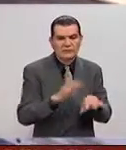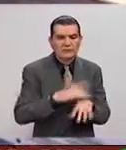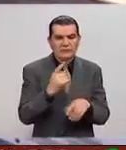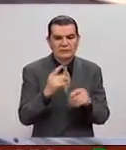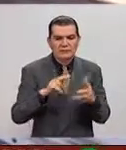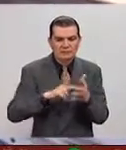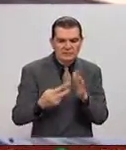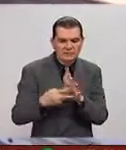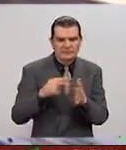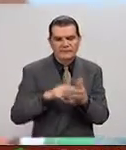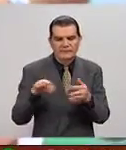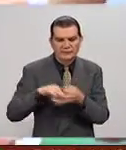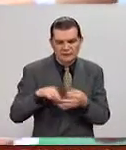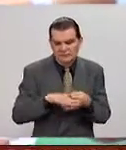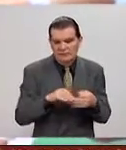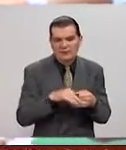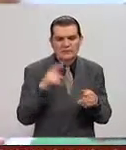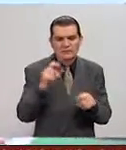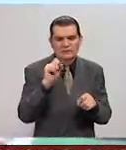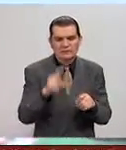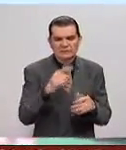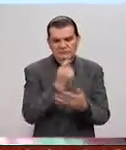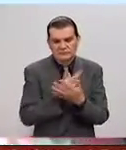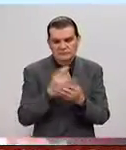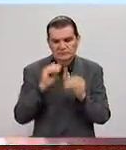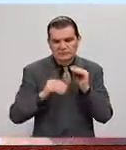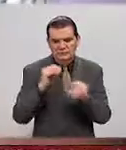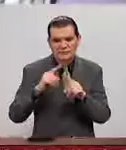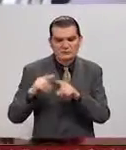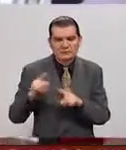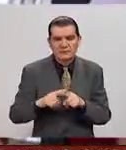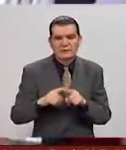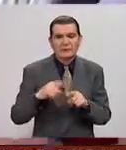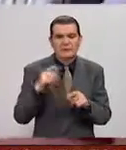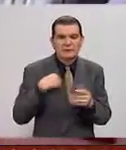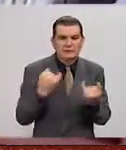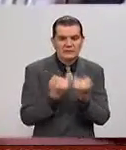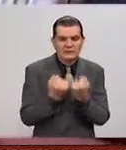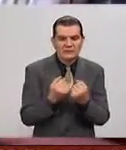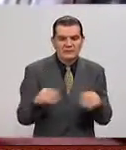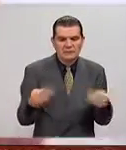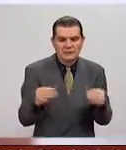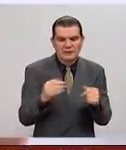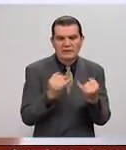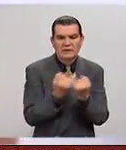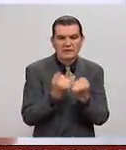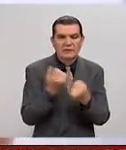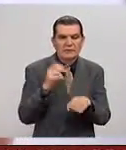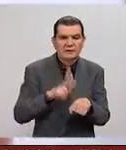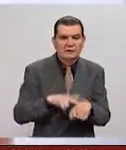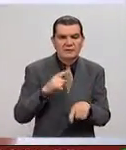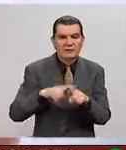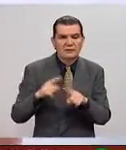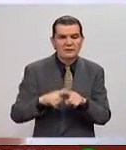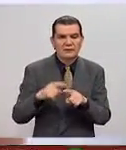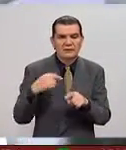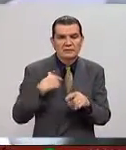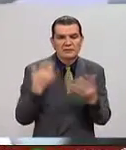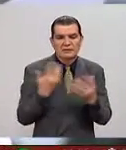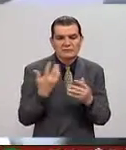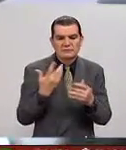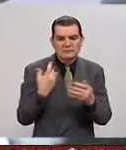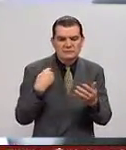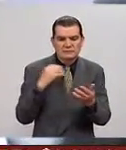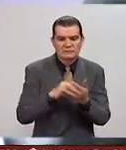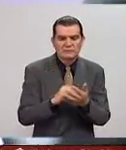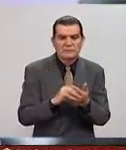ingenieros, muy frecuentemente tenemos que ver con diseñadores de otras disciplinas y con mercadólogos, administradores. Entonces, ¿en dónde se puede desempeñar un